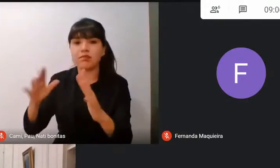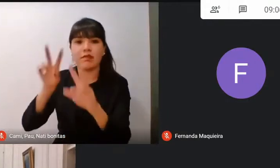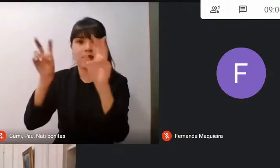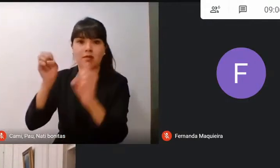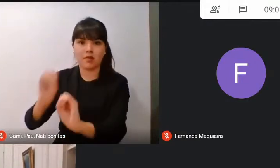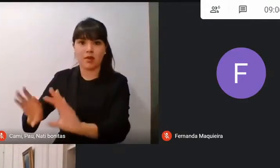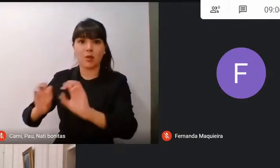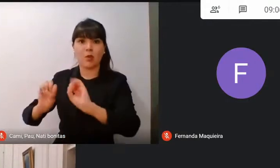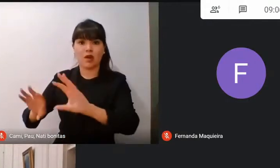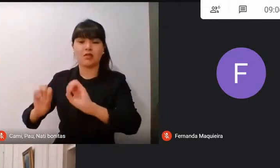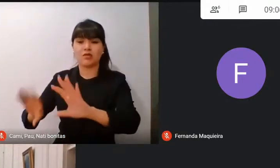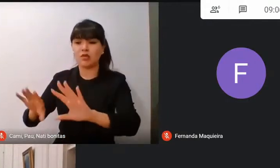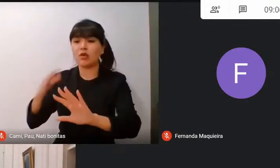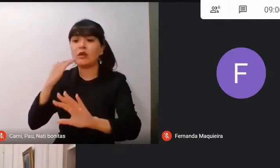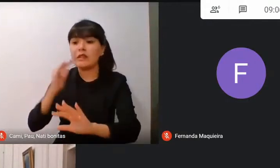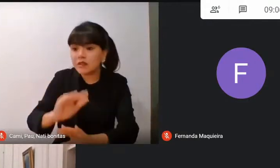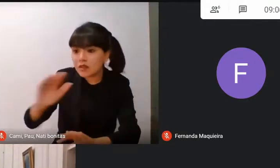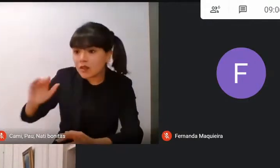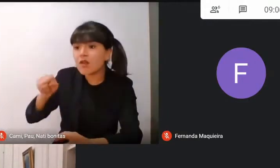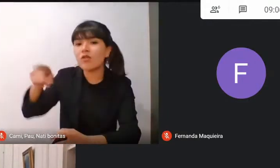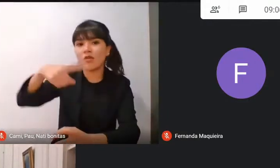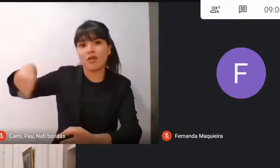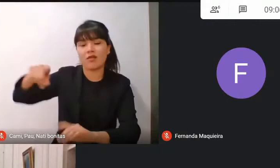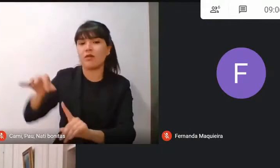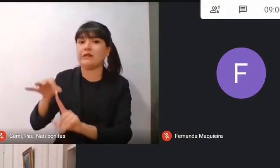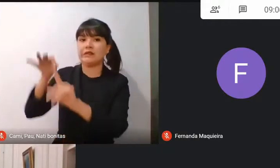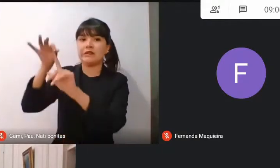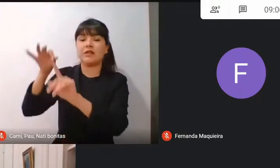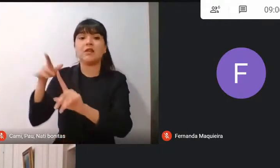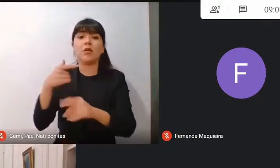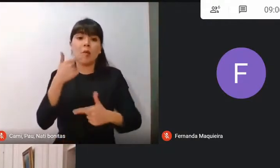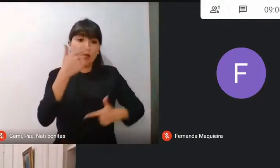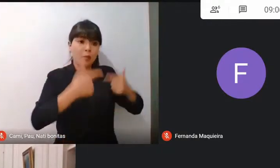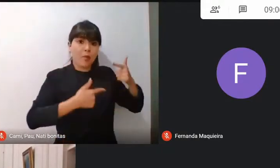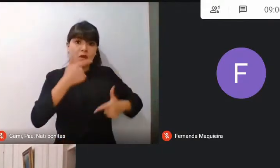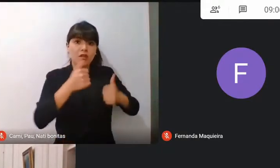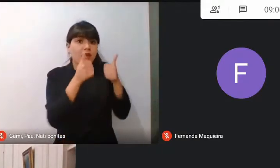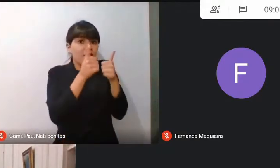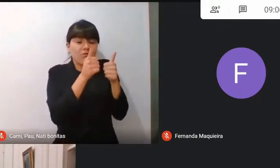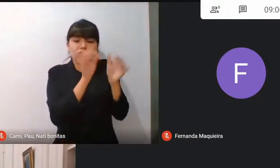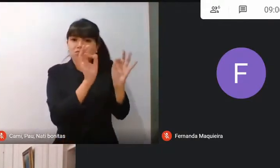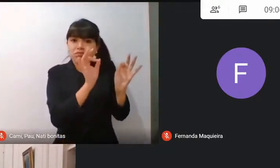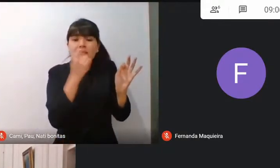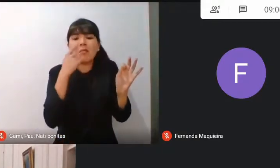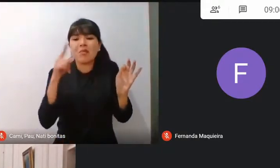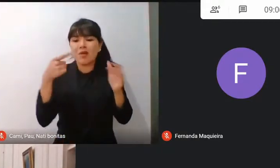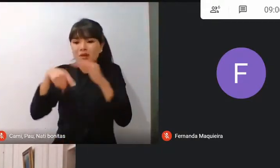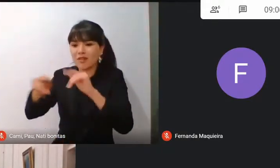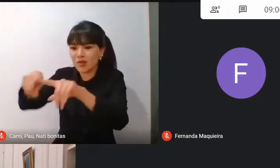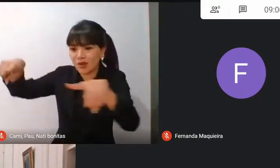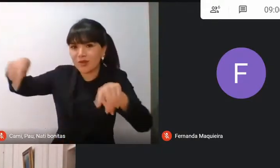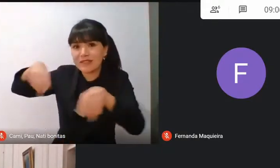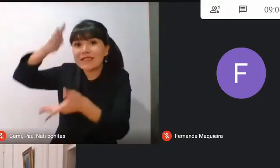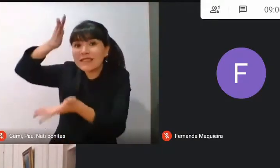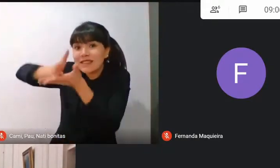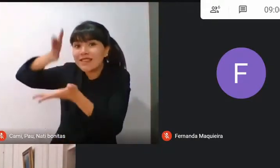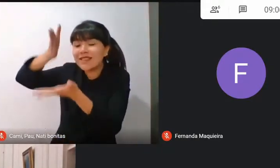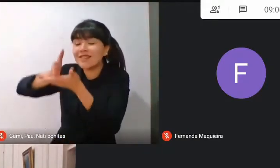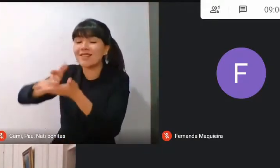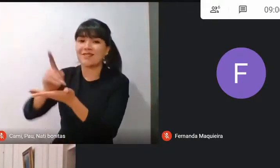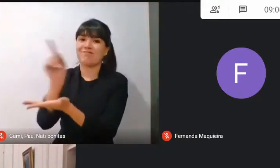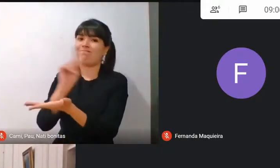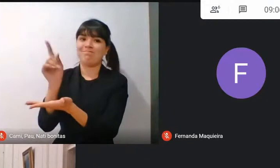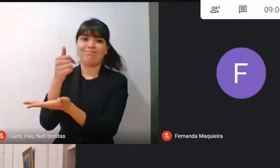queda absolutamente de lado, porque la política es muy bienvenida en todos los países, pero no en el aula. Y eso es lo que he tratado yo de